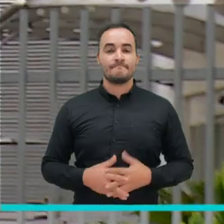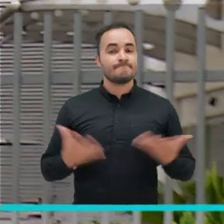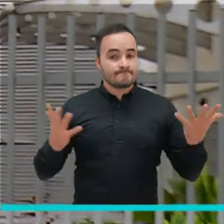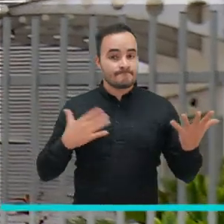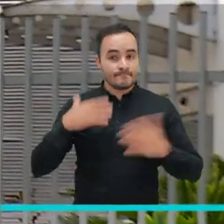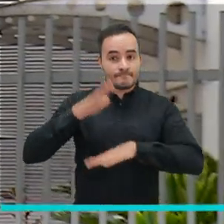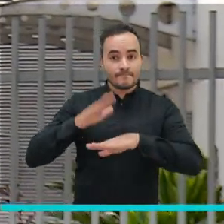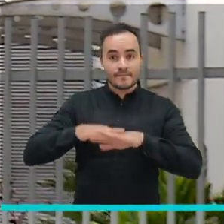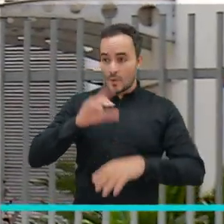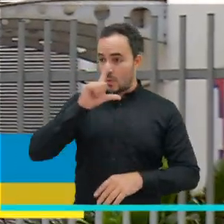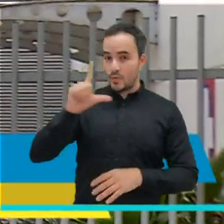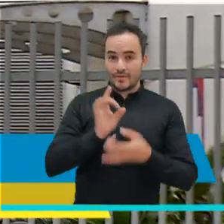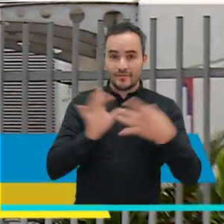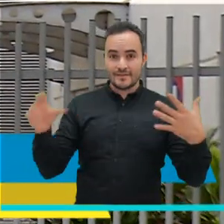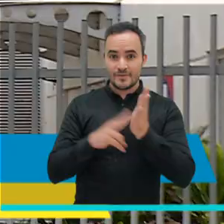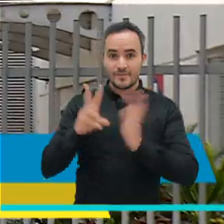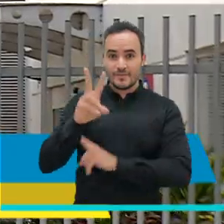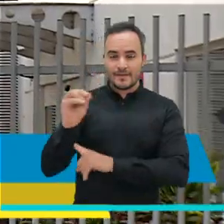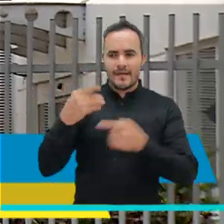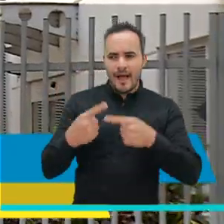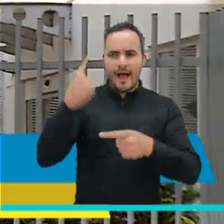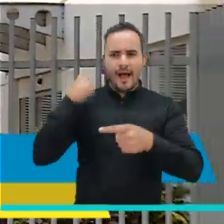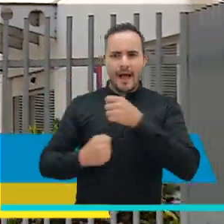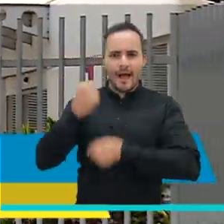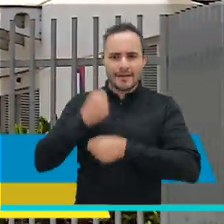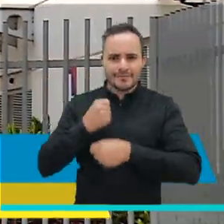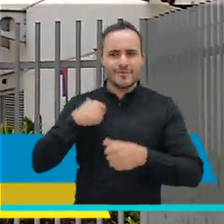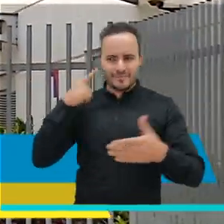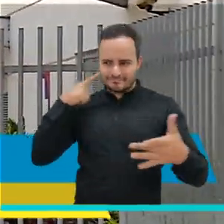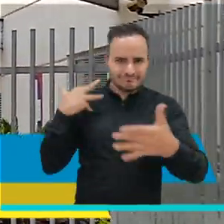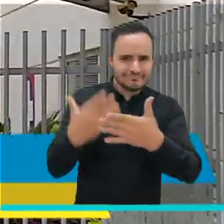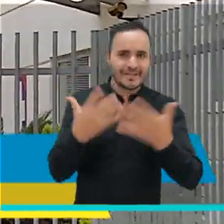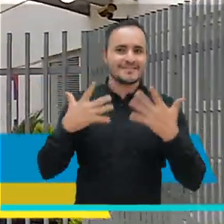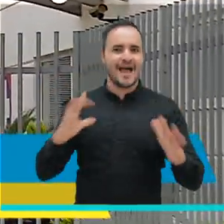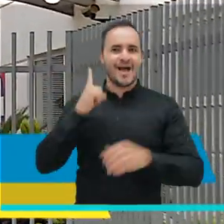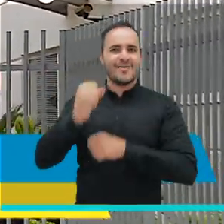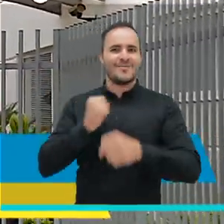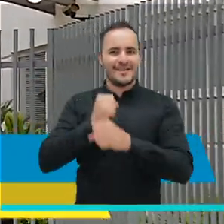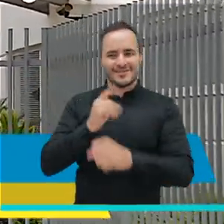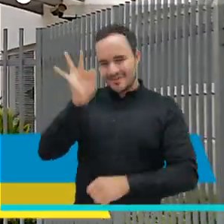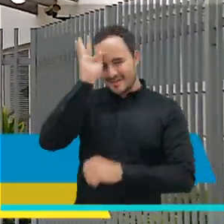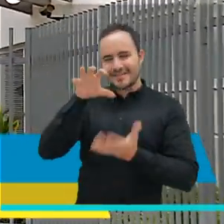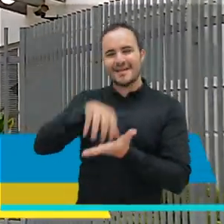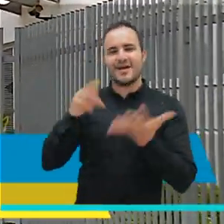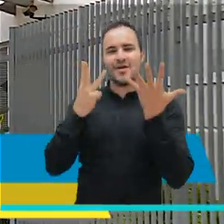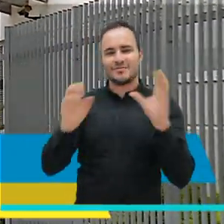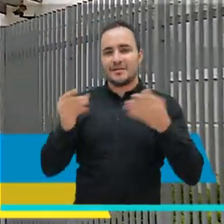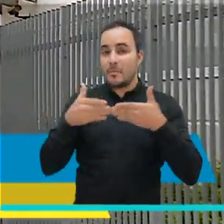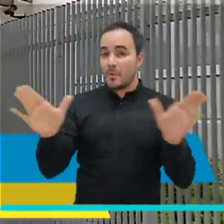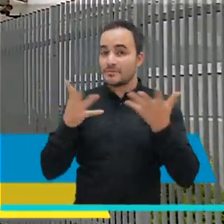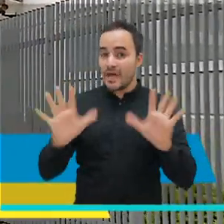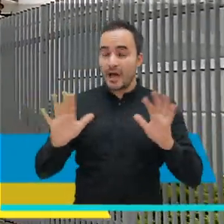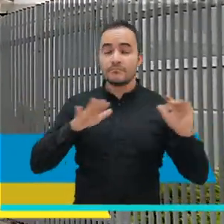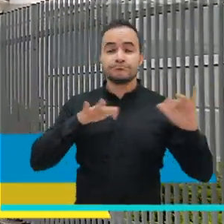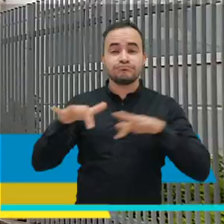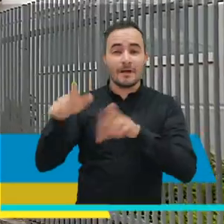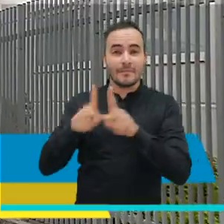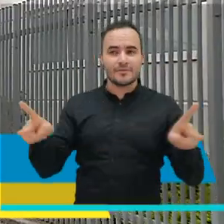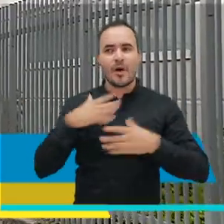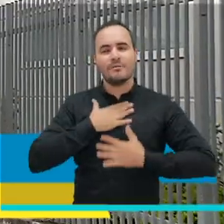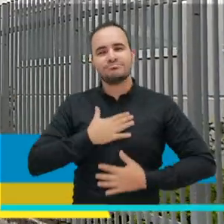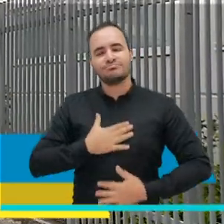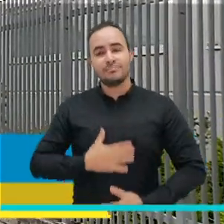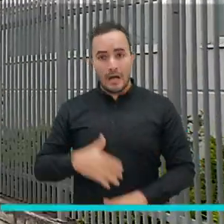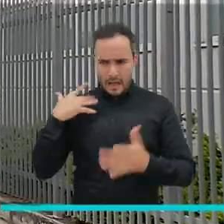En julio del año 2020 se inauguró la Clínica de la 80, un espacio que se ha convertido en símbolo de esperanza para la ciudad. Hoy,